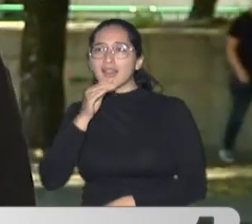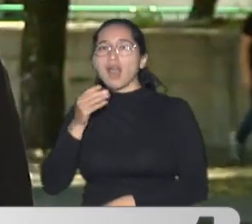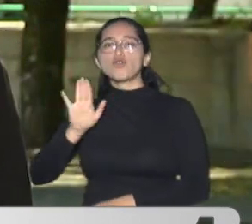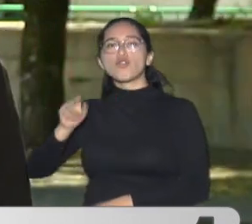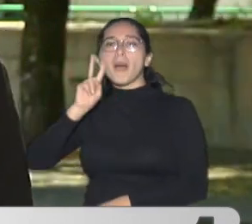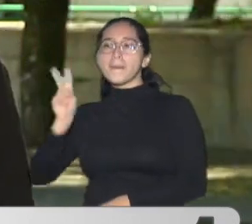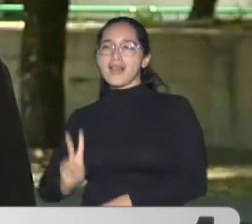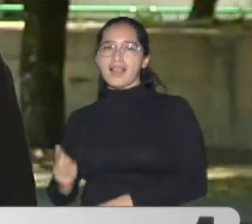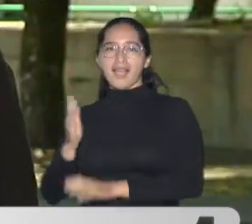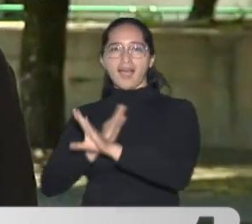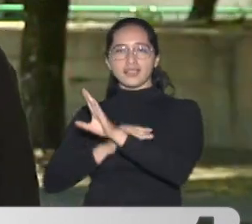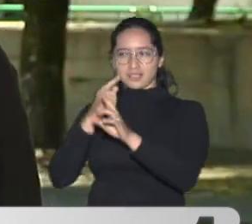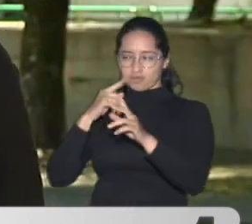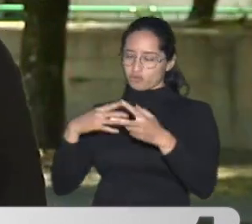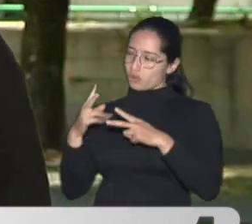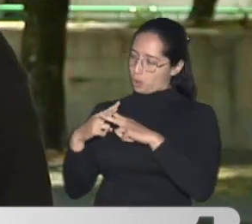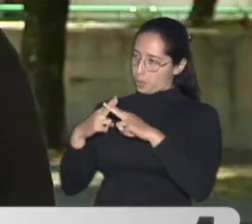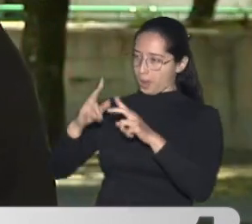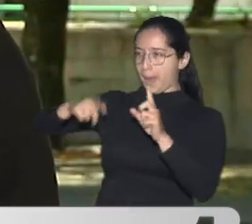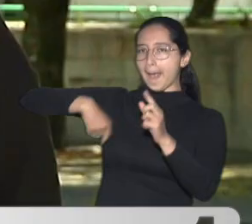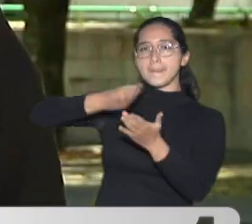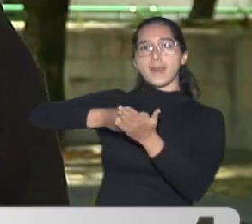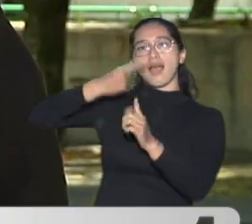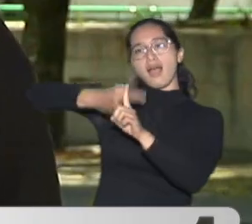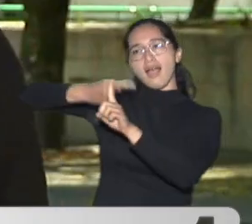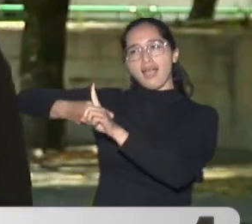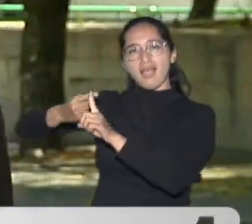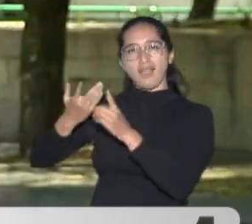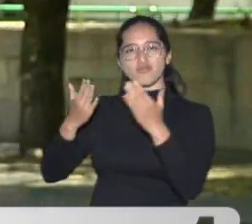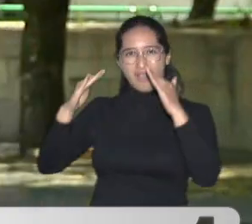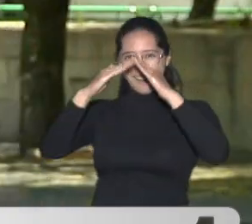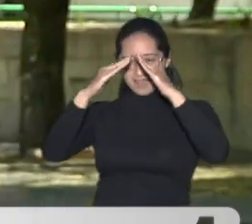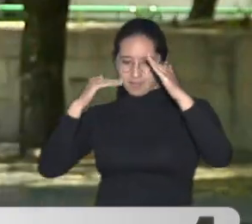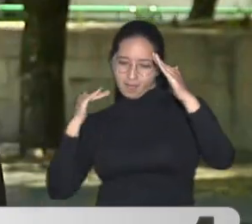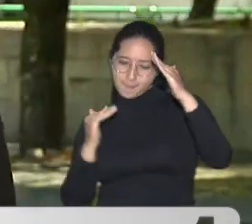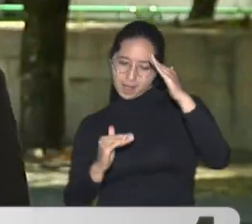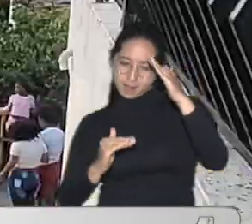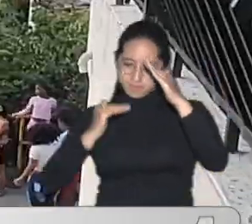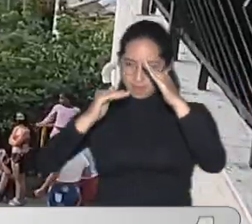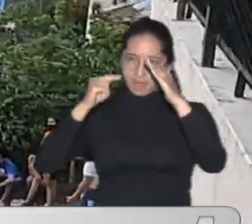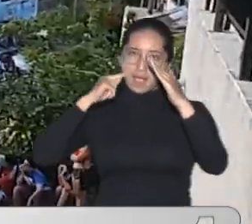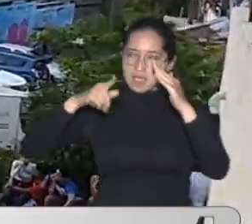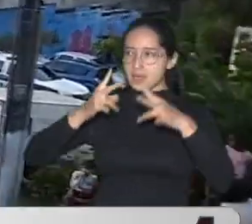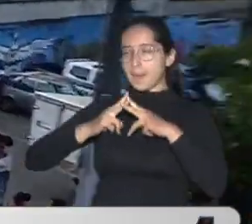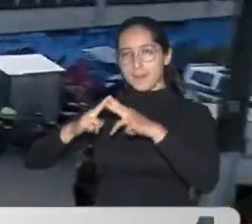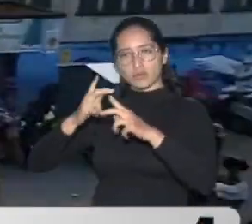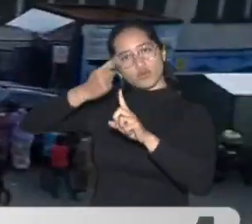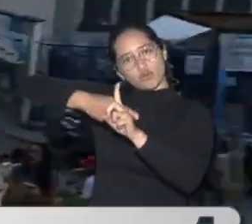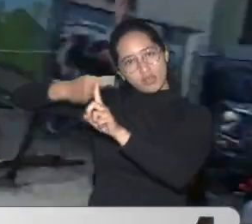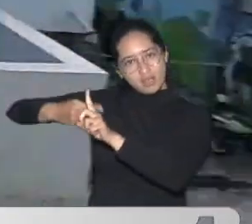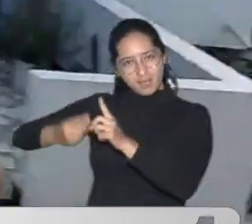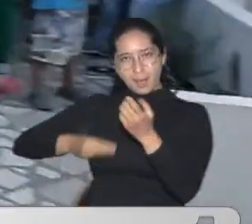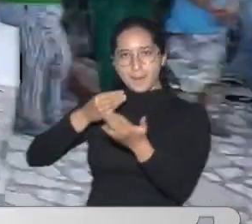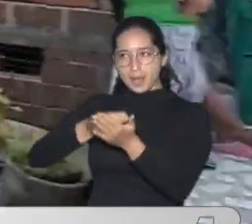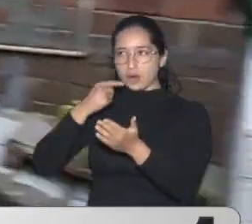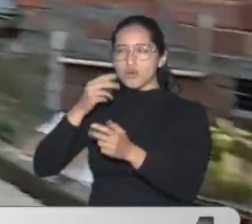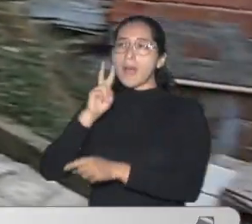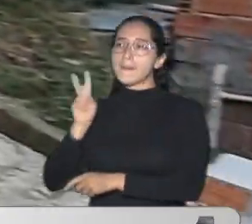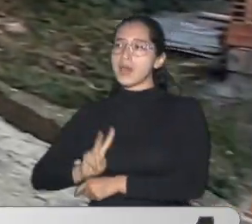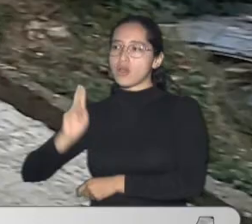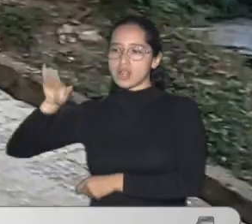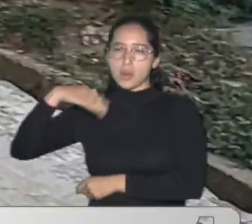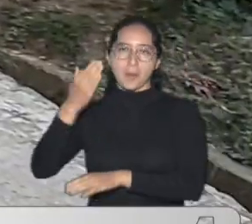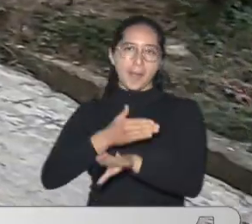Alquilado alguna De las habitaciones En la pensión Que tenía en su vivienda En la comuna 8 De Medellín El cuerpo de Amparo Díaz De